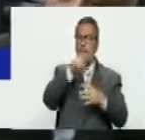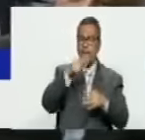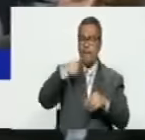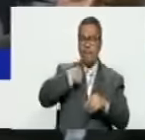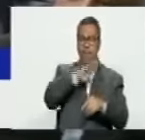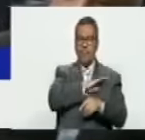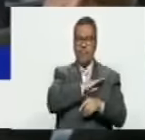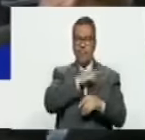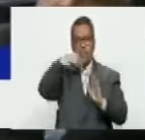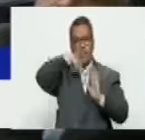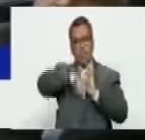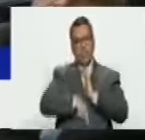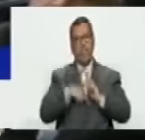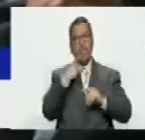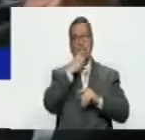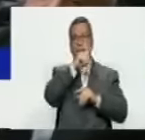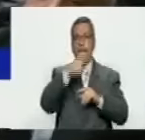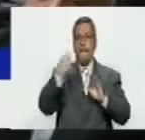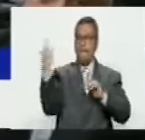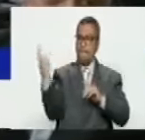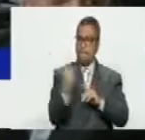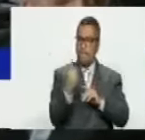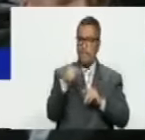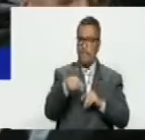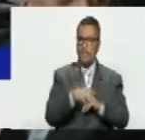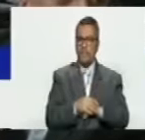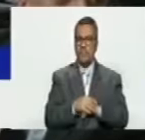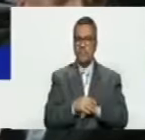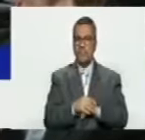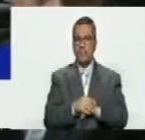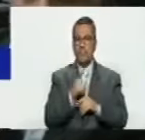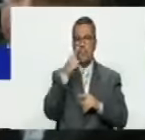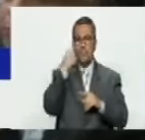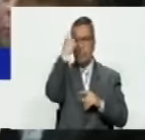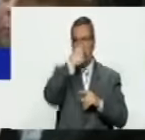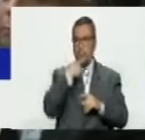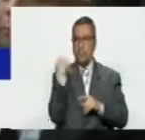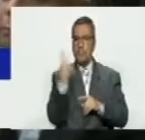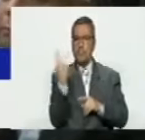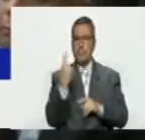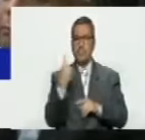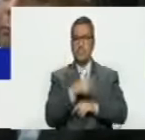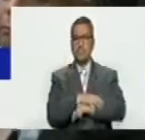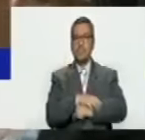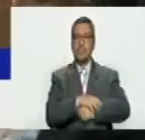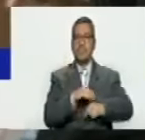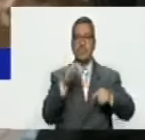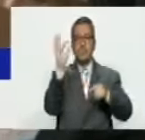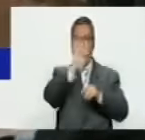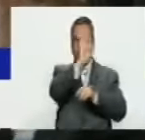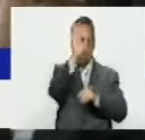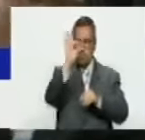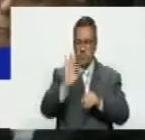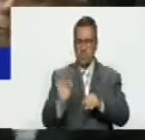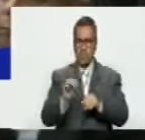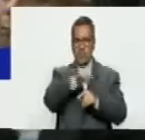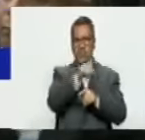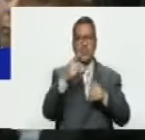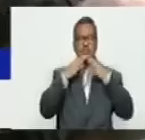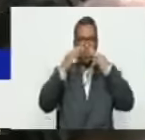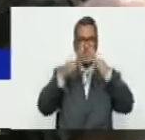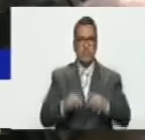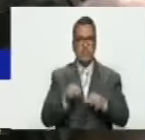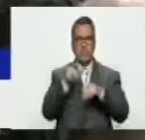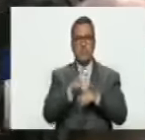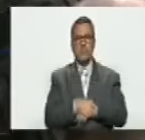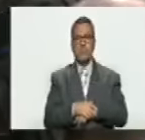este momento. Se presentó él, que es el rostro nada más. Es la figura. Él en realidad es